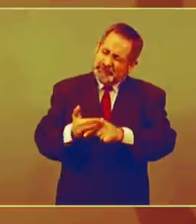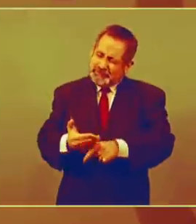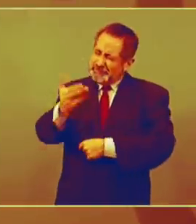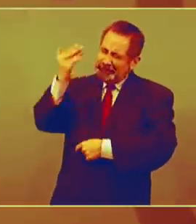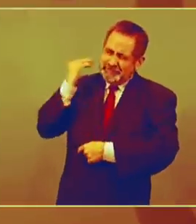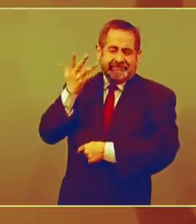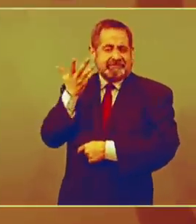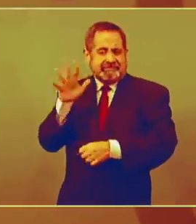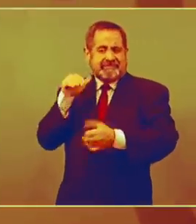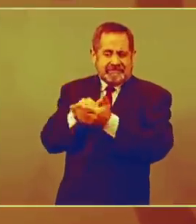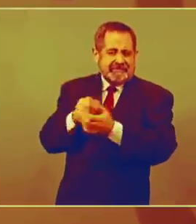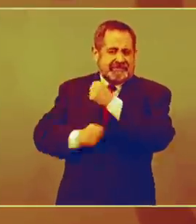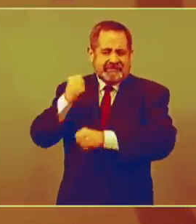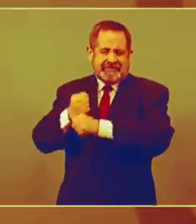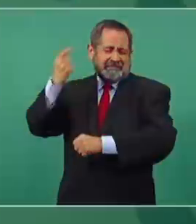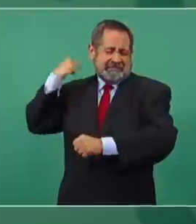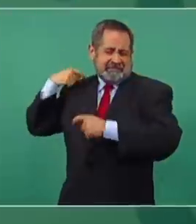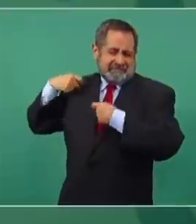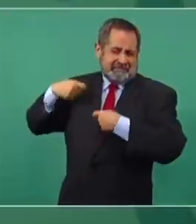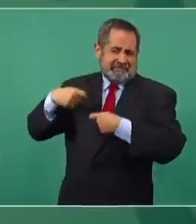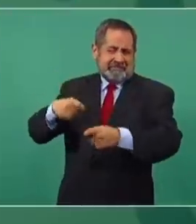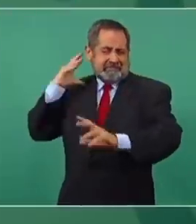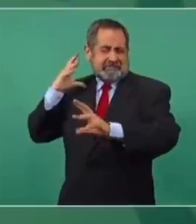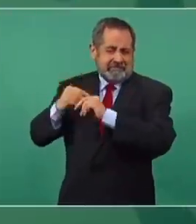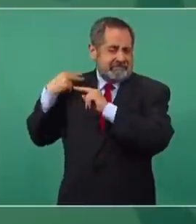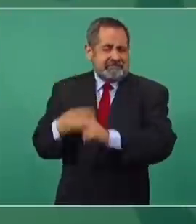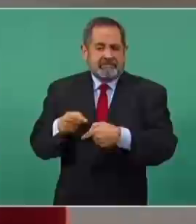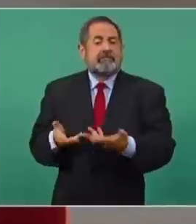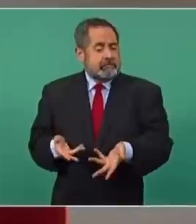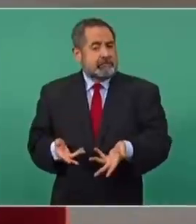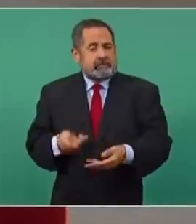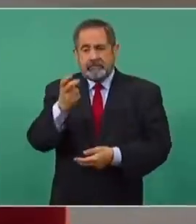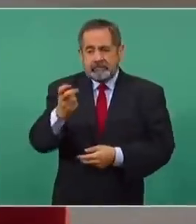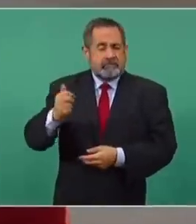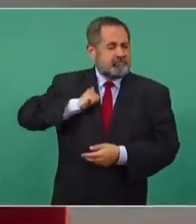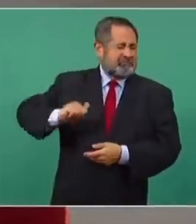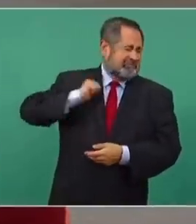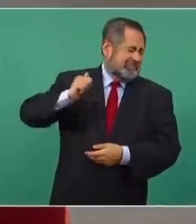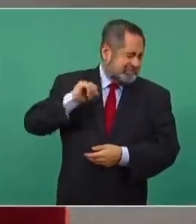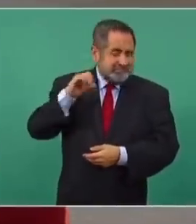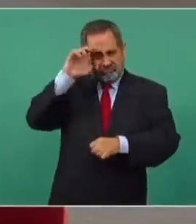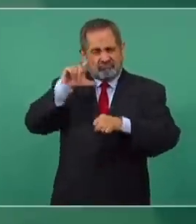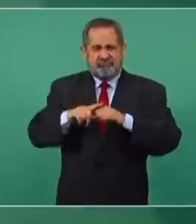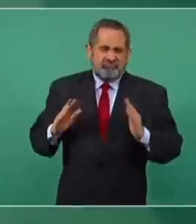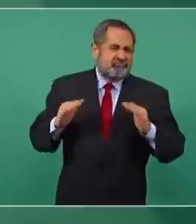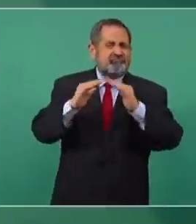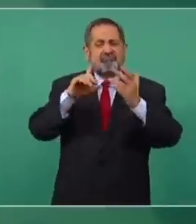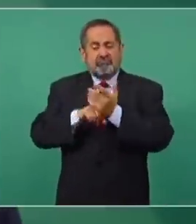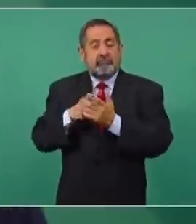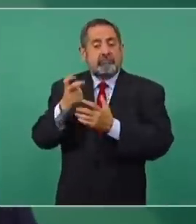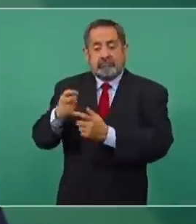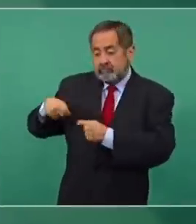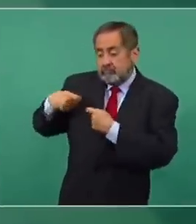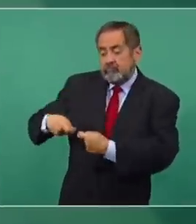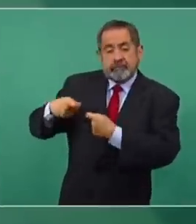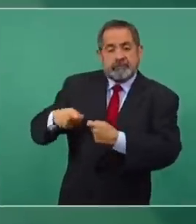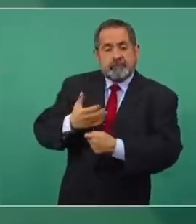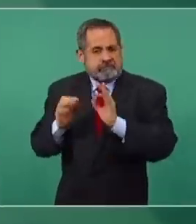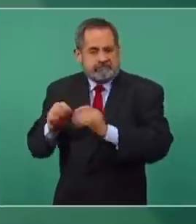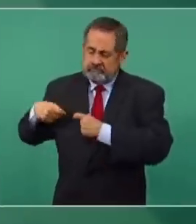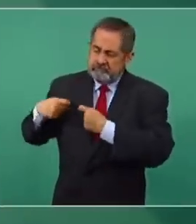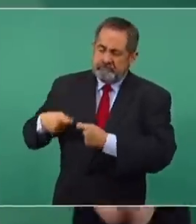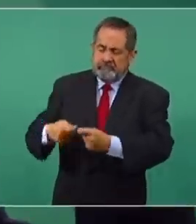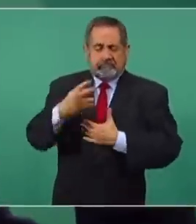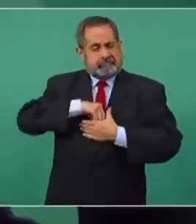de 10 mil años para acá, hasta nuestros días, de esas civilizaciones, de esas culturas, se heredaron valores.